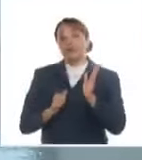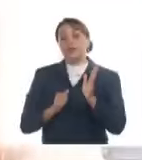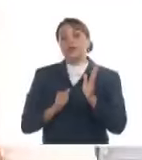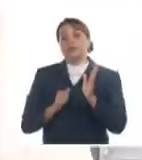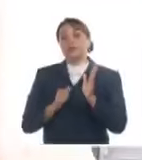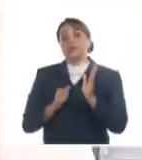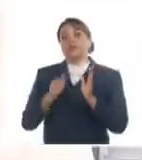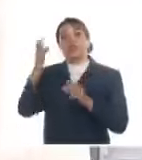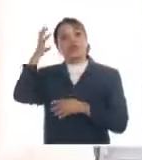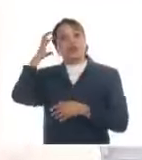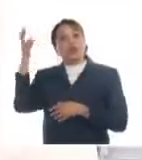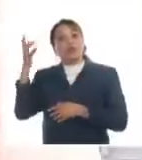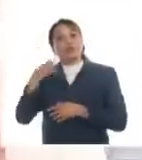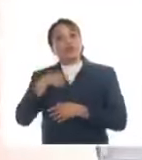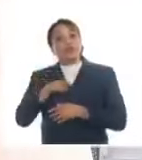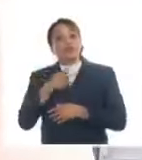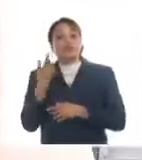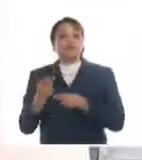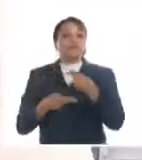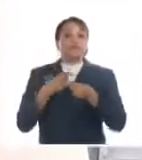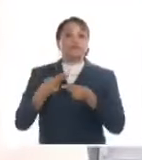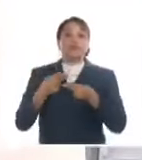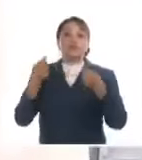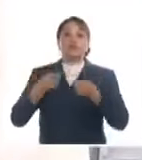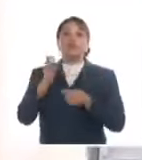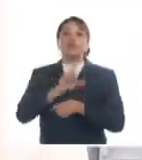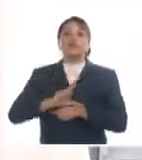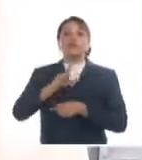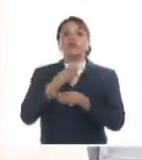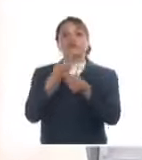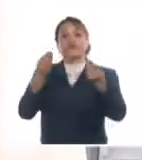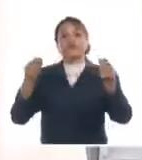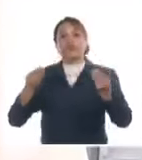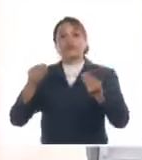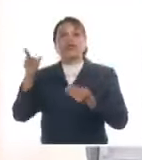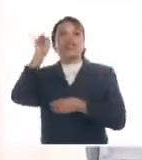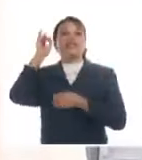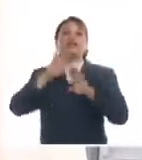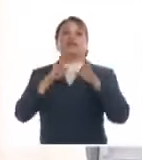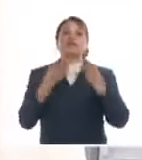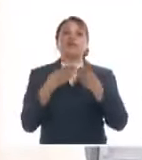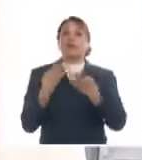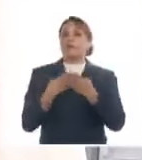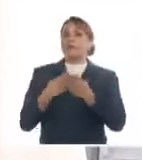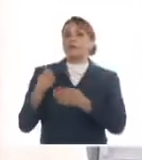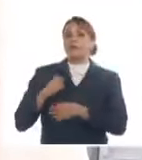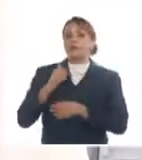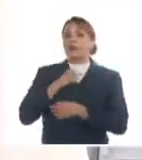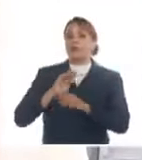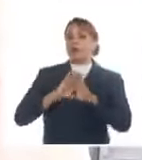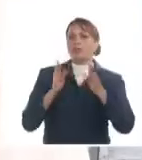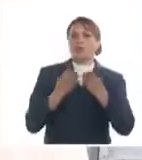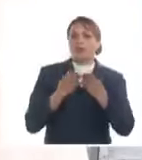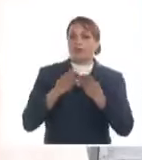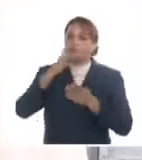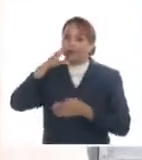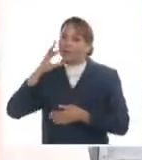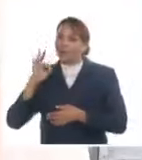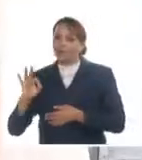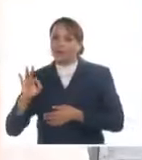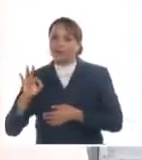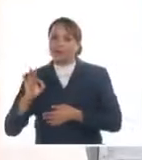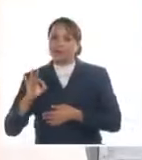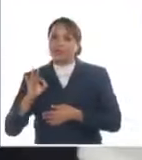por supuesto, en su vocación de justicia social, entrega leche a todos. Pero la de las MIPIMES no es para todos. Ni lleguen los